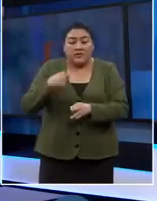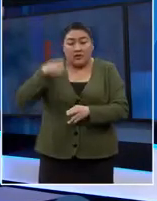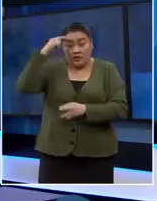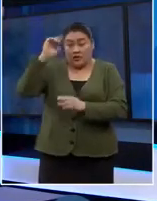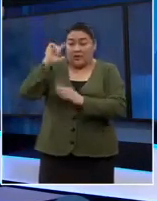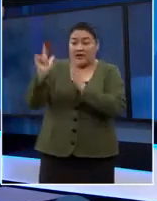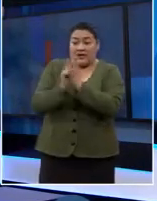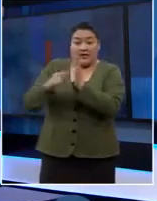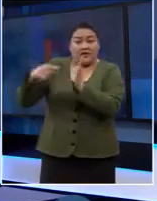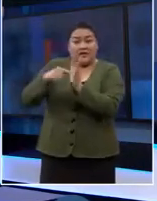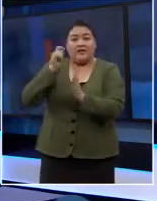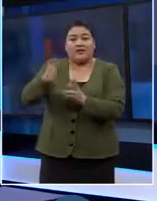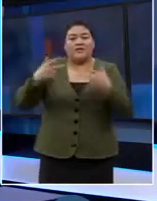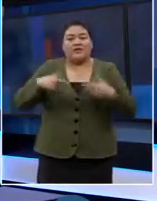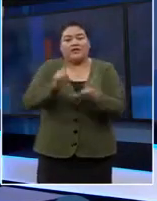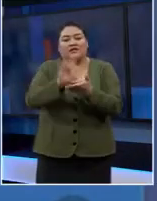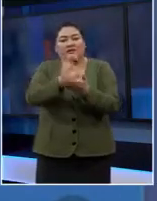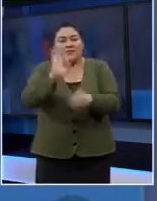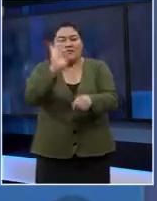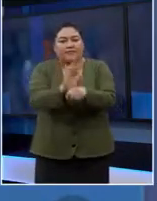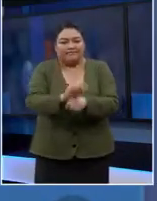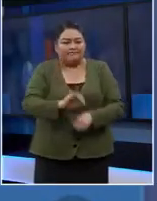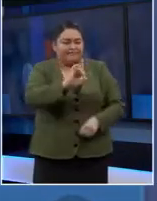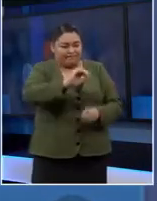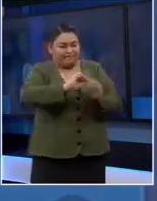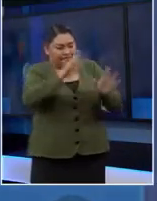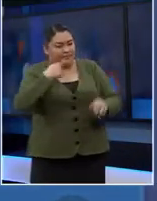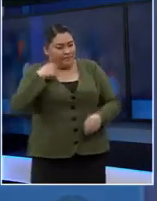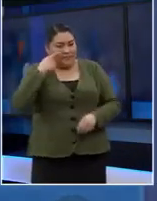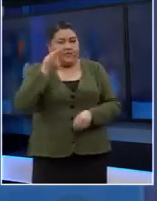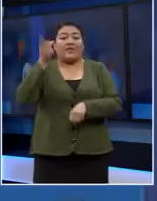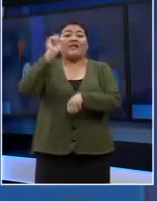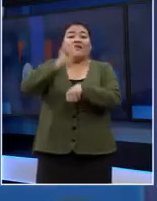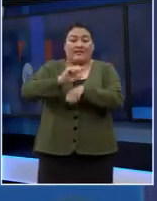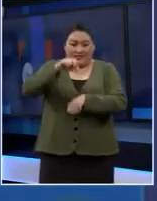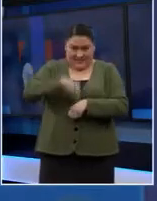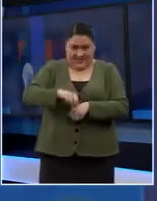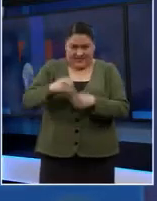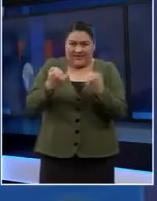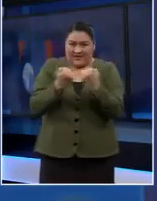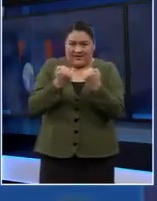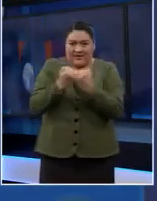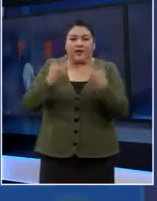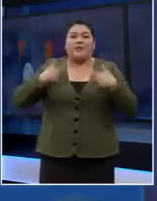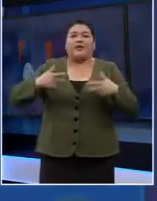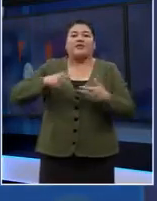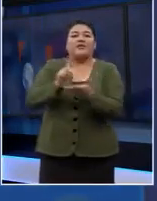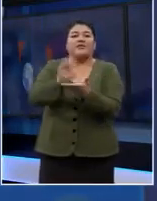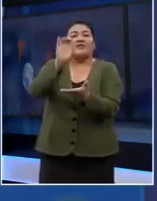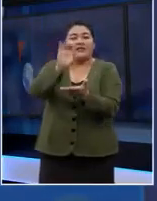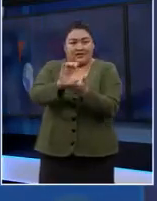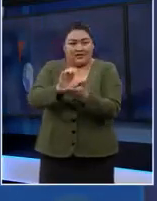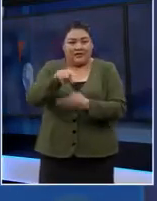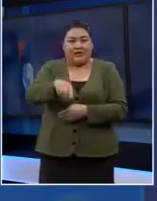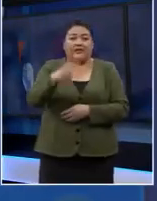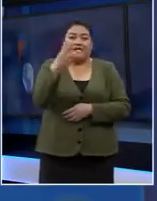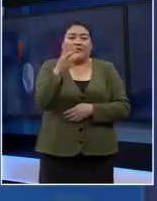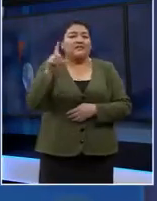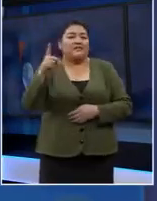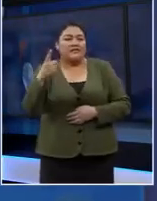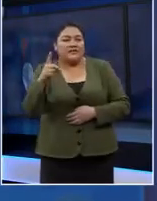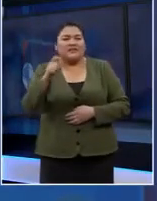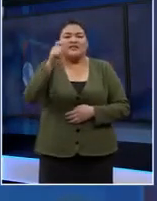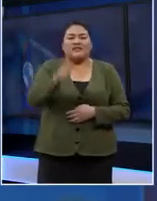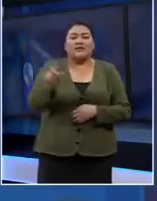reconocer los derechos de estas personas? Claro que sí. Bueno, este día, el Día de las Personas con Discapacidad, el 3 de diciembre,